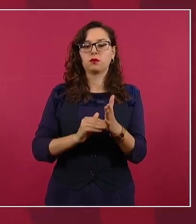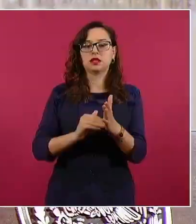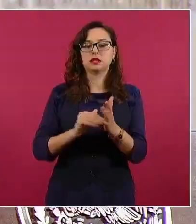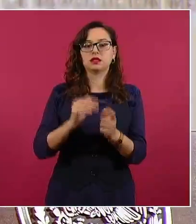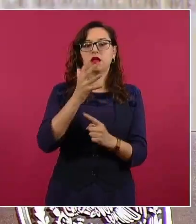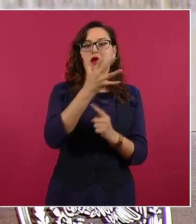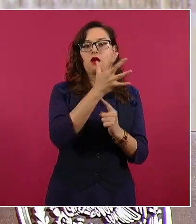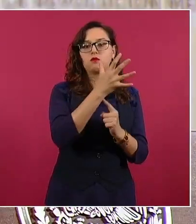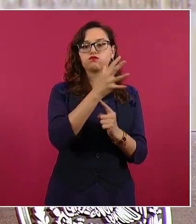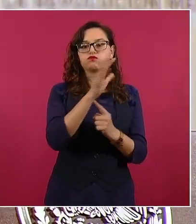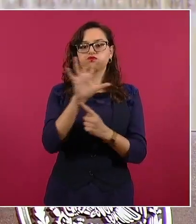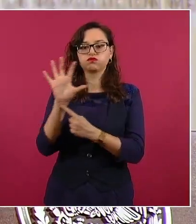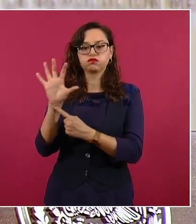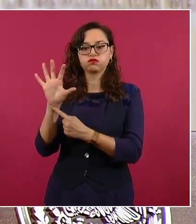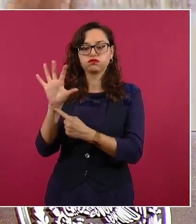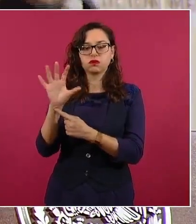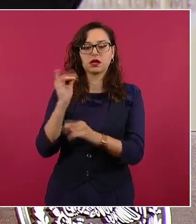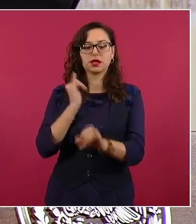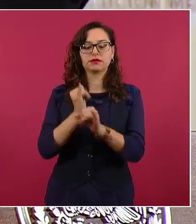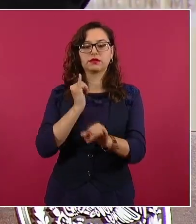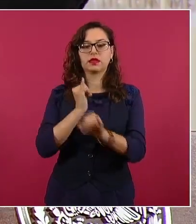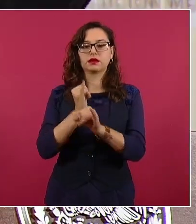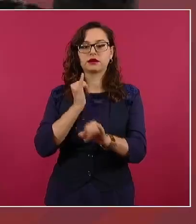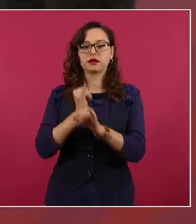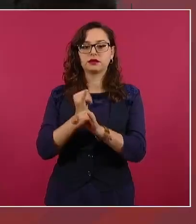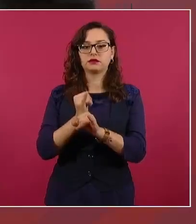en todo el país. Entonces,